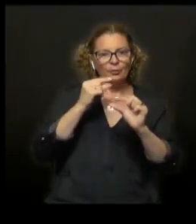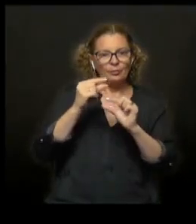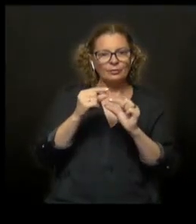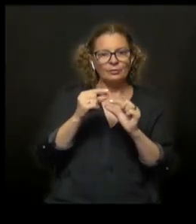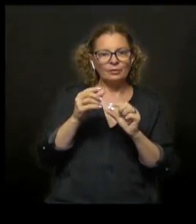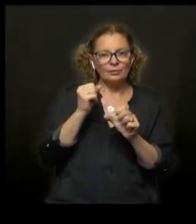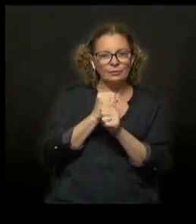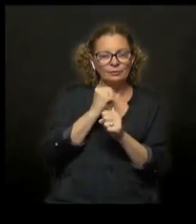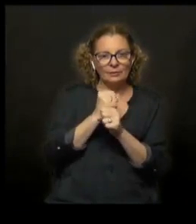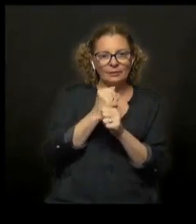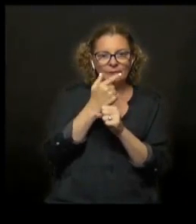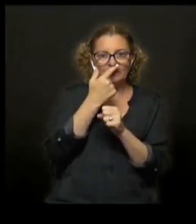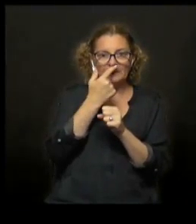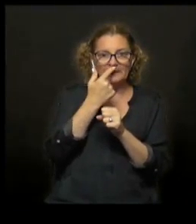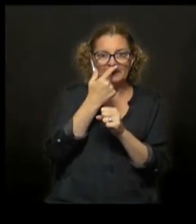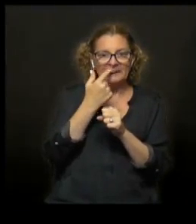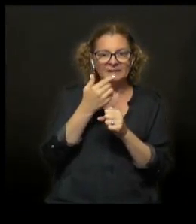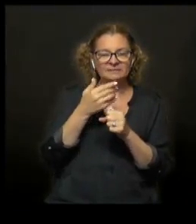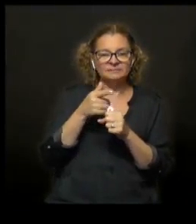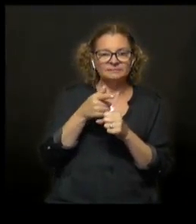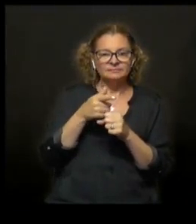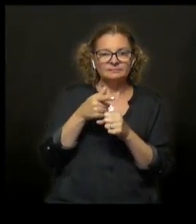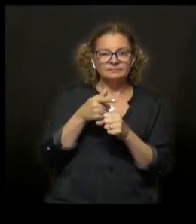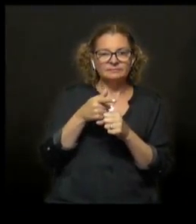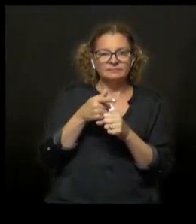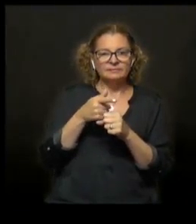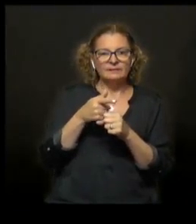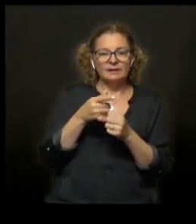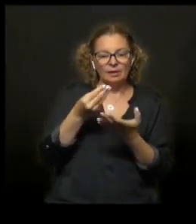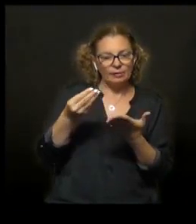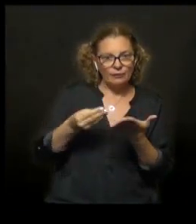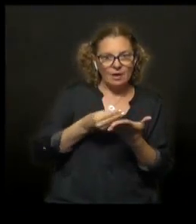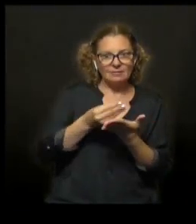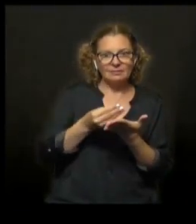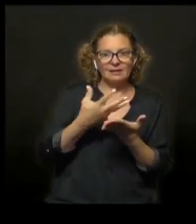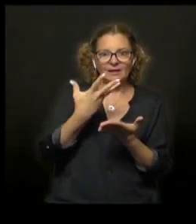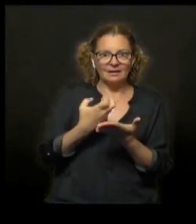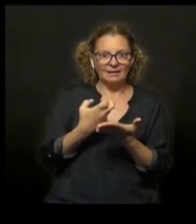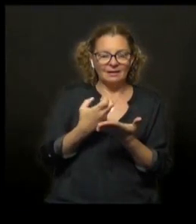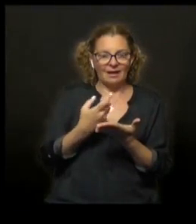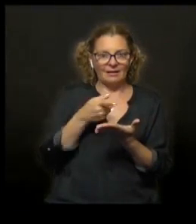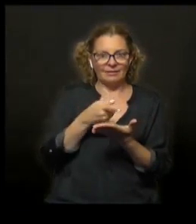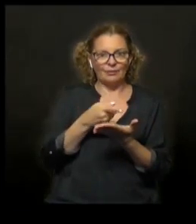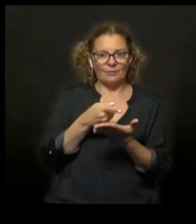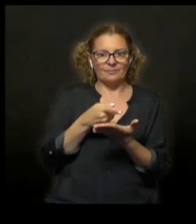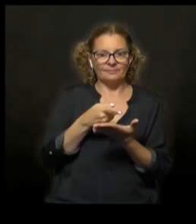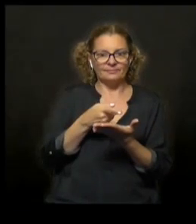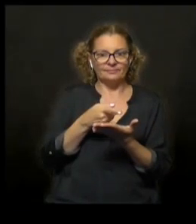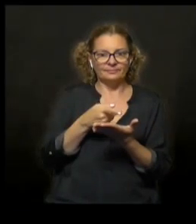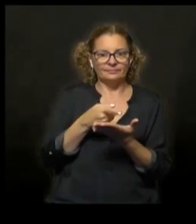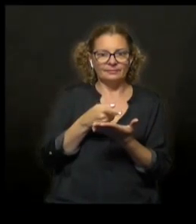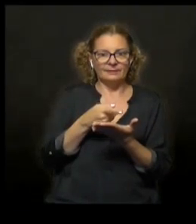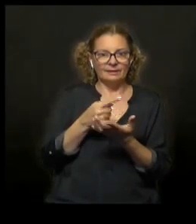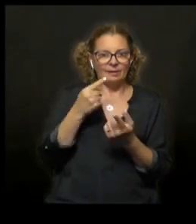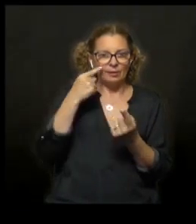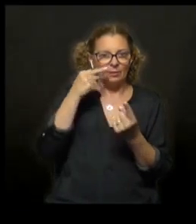Es un trabajo, eso es una limitación que se puso el propio dibujante, lo cual hace que